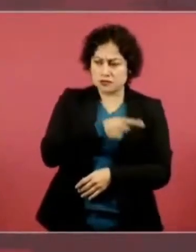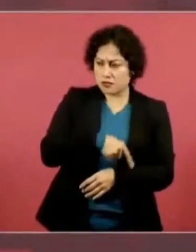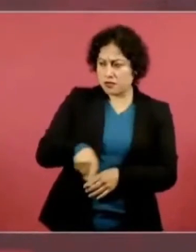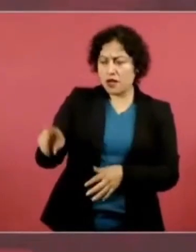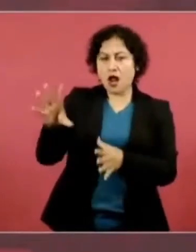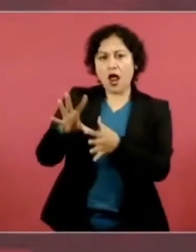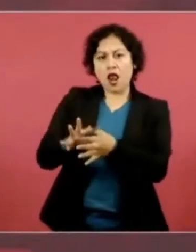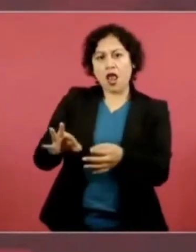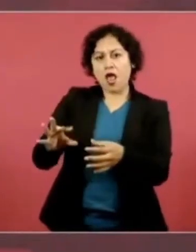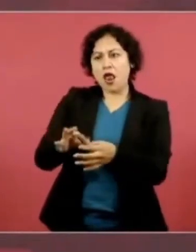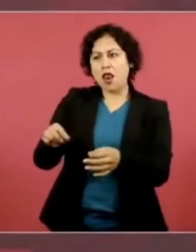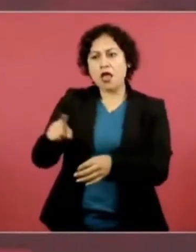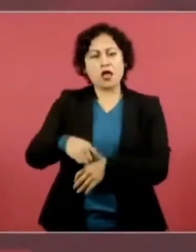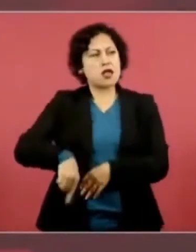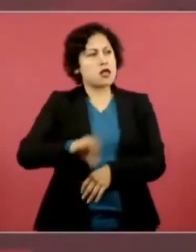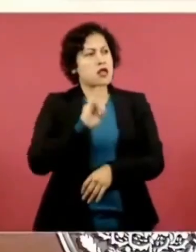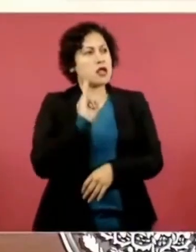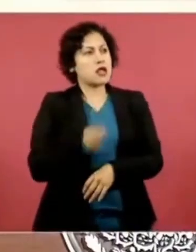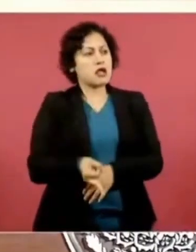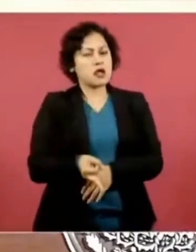¿Sí? ¿Así?